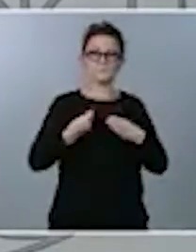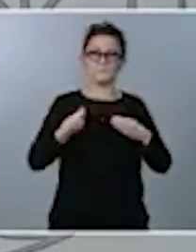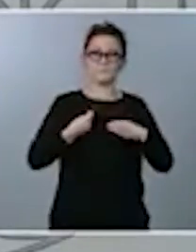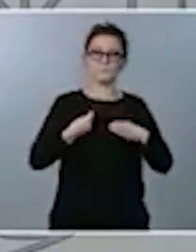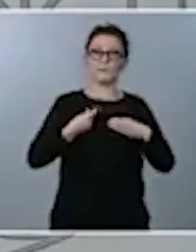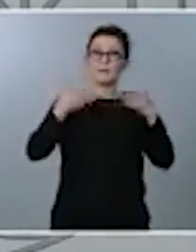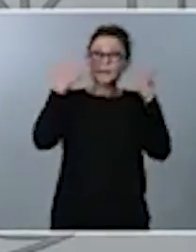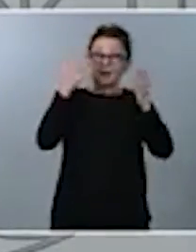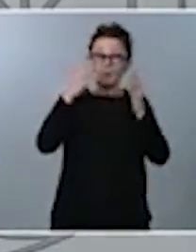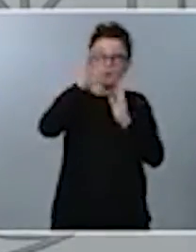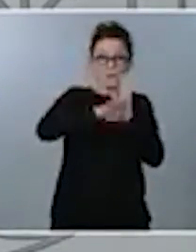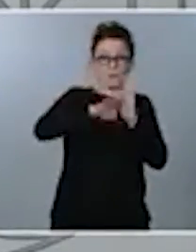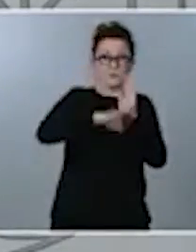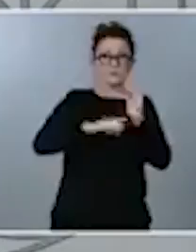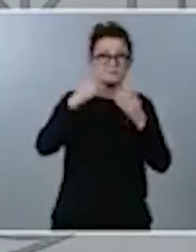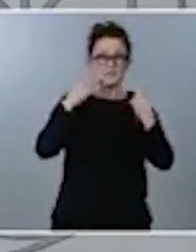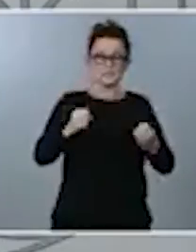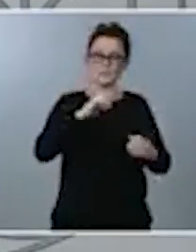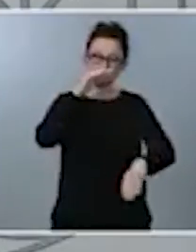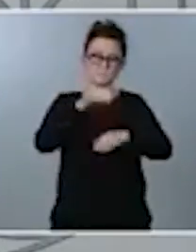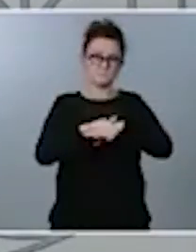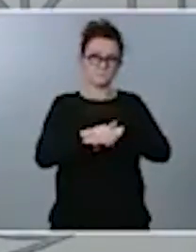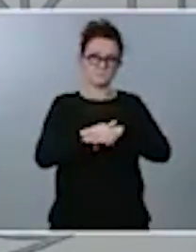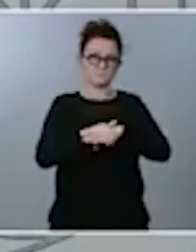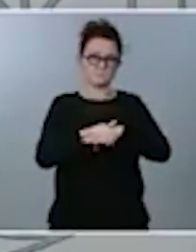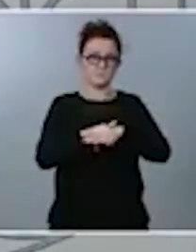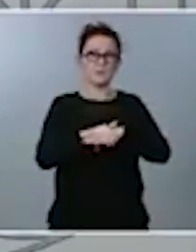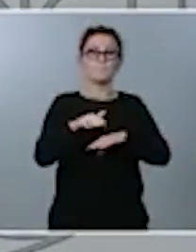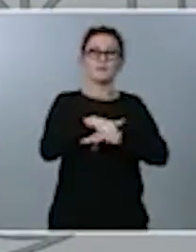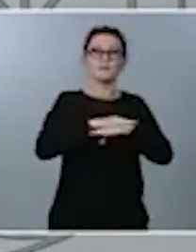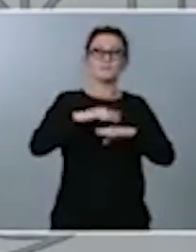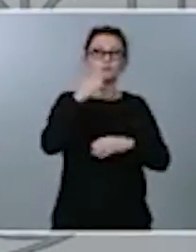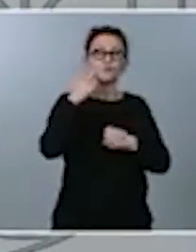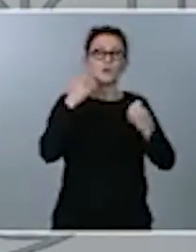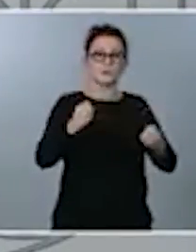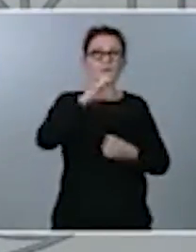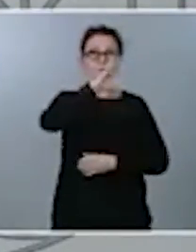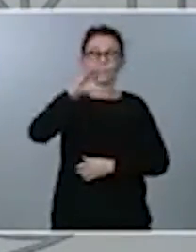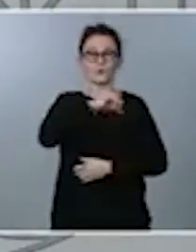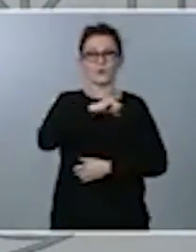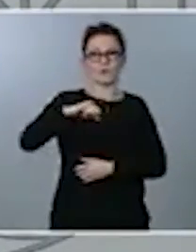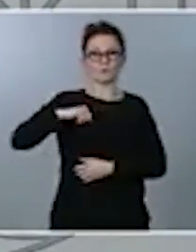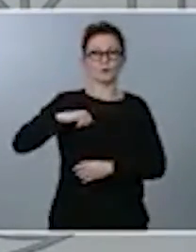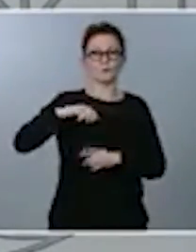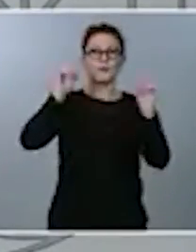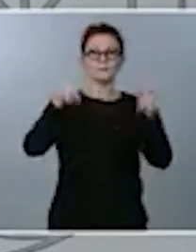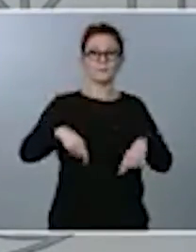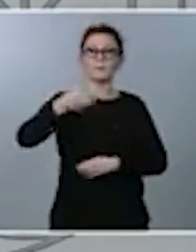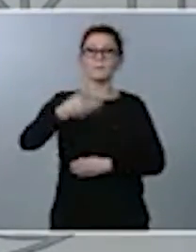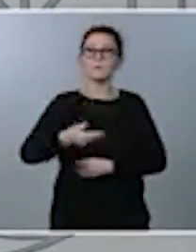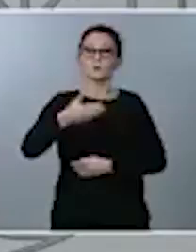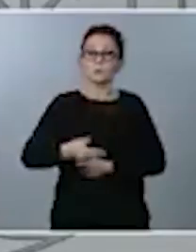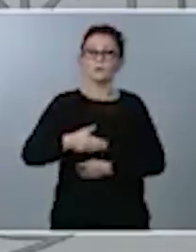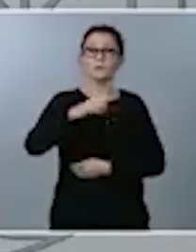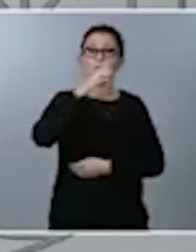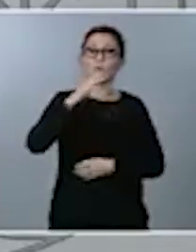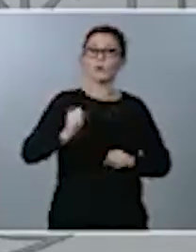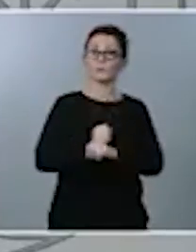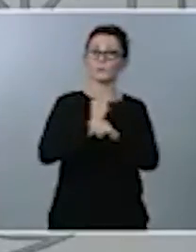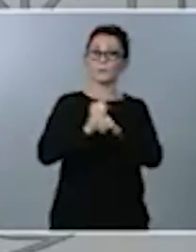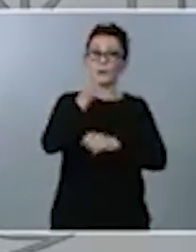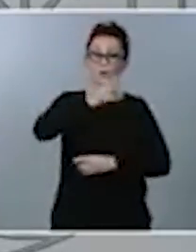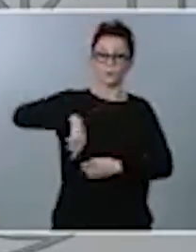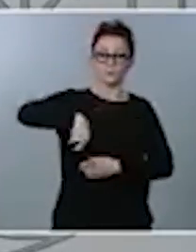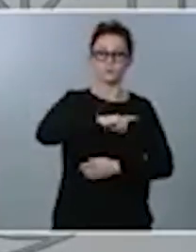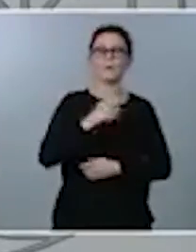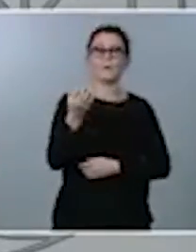sanitarias, las que establece el Ministerio de Sanidad, cada comunidad autónoma, porque es imprescindible que la tarea de todos aporte al interés